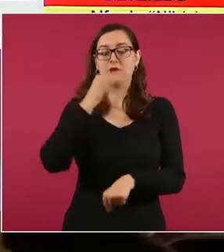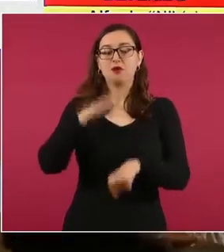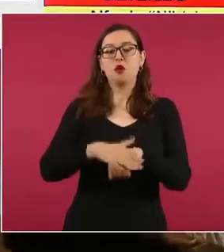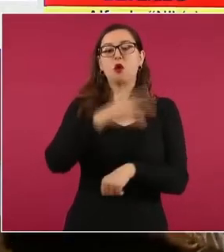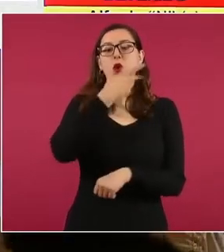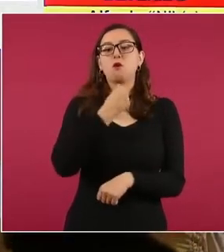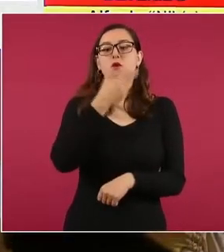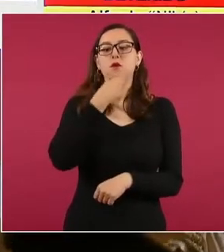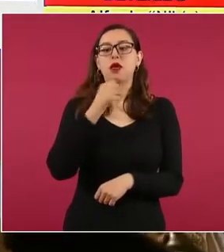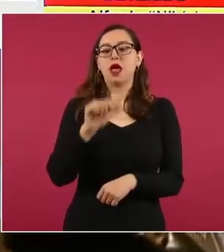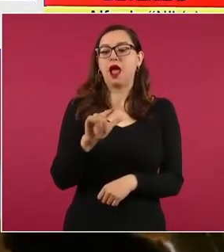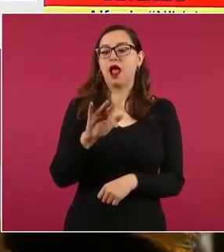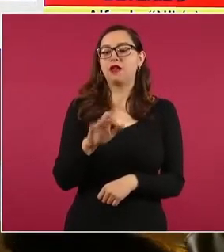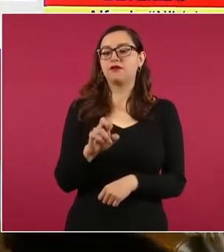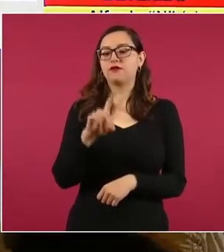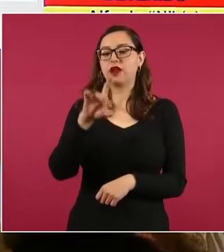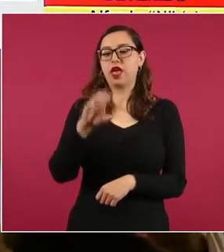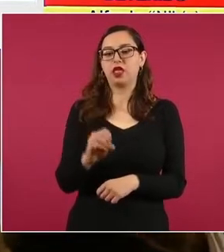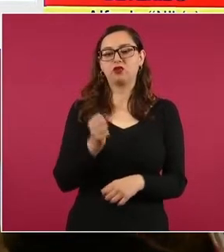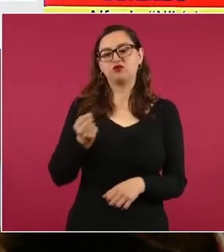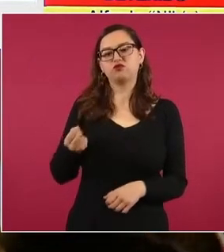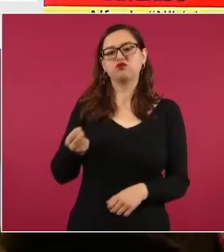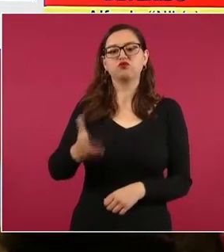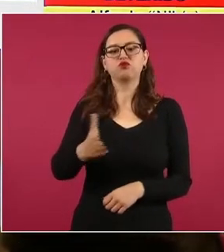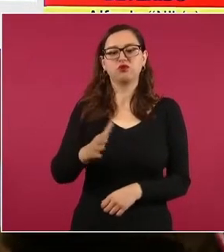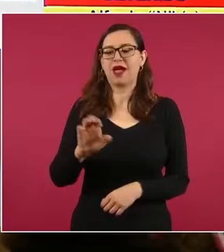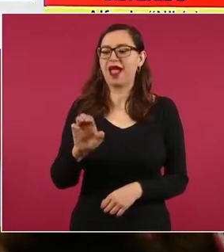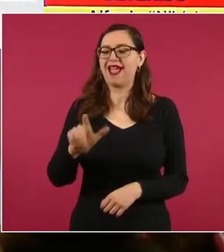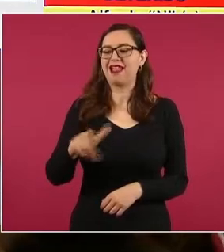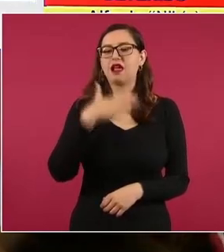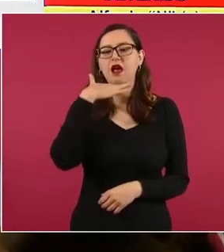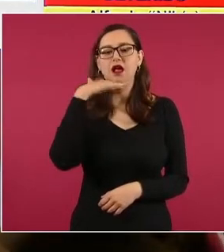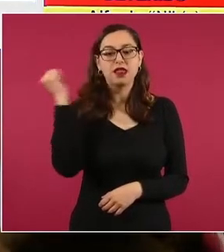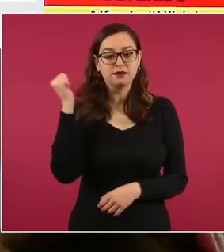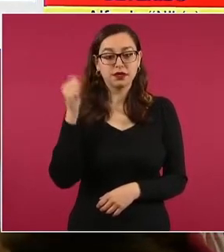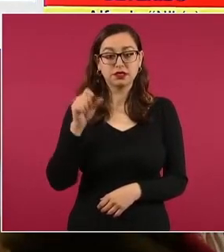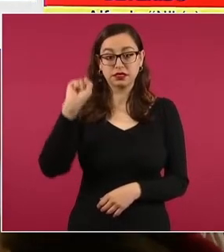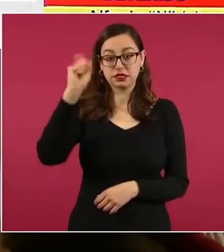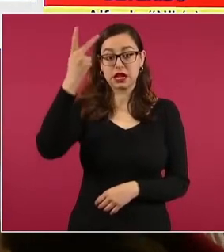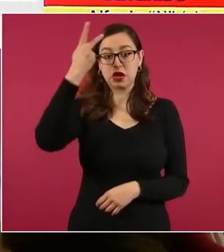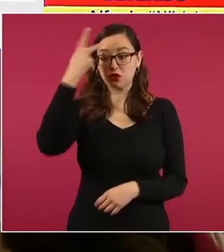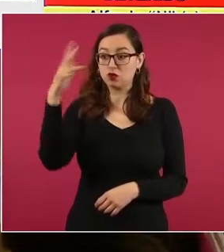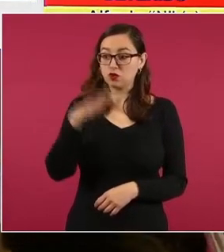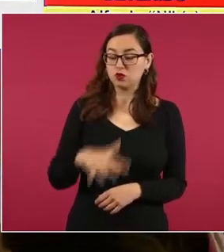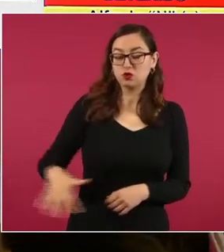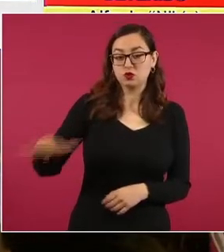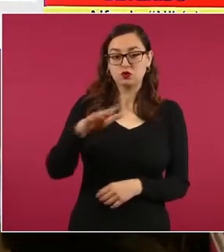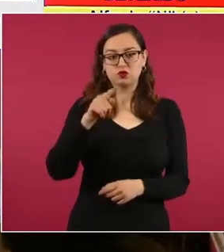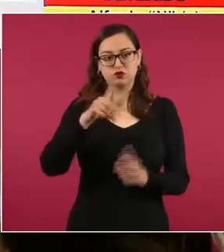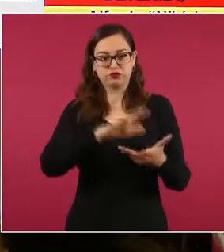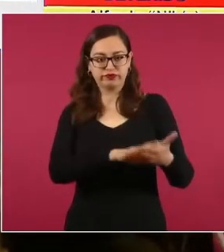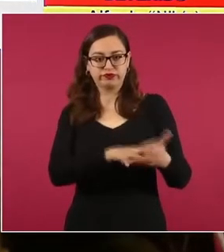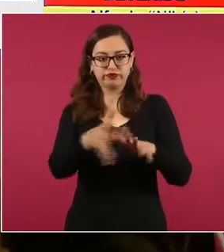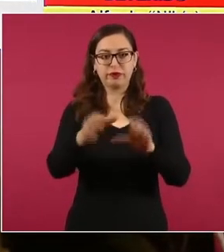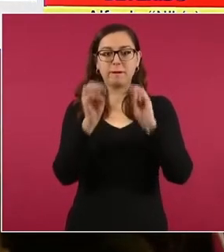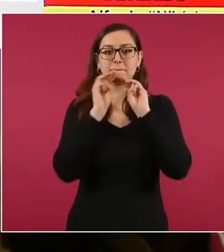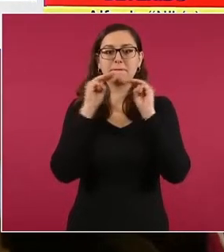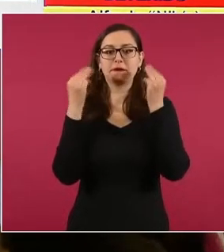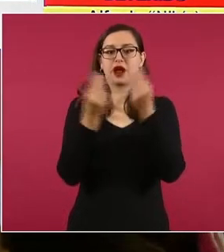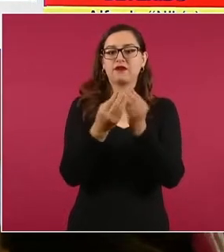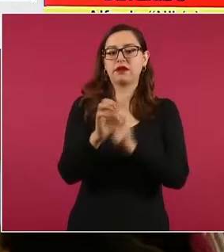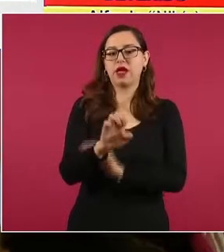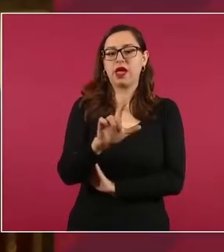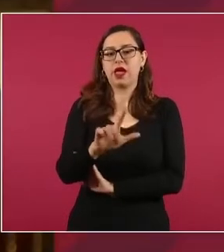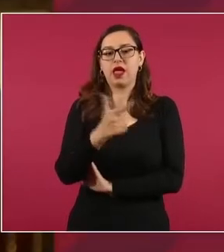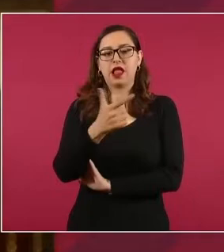Alemán, principal generador de violencia de San Luis Potosí, vinculado al cártel del Golfo. De este